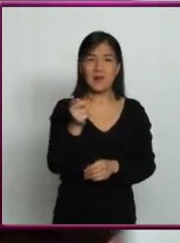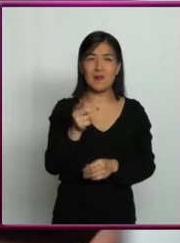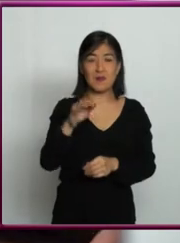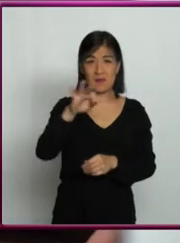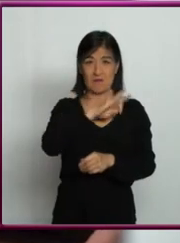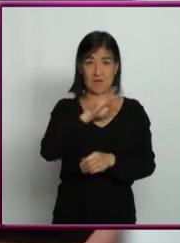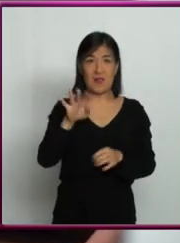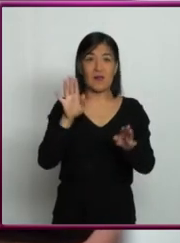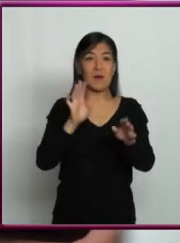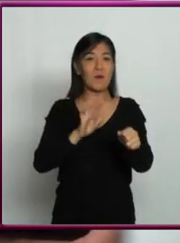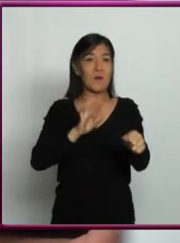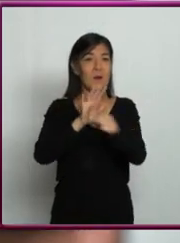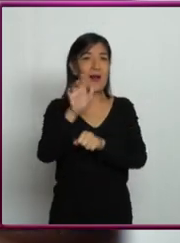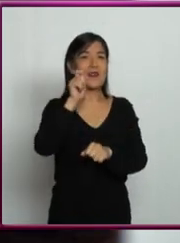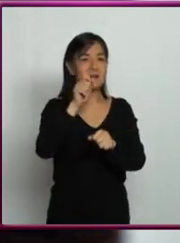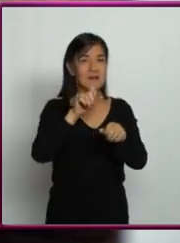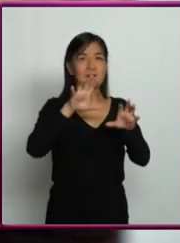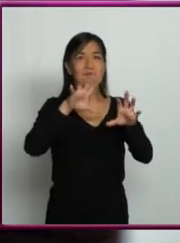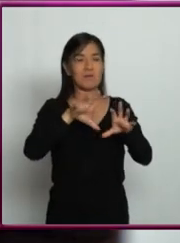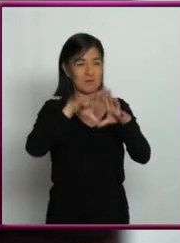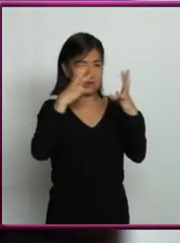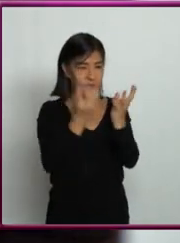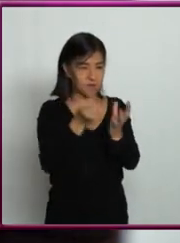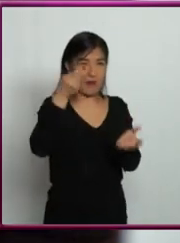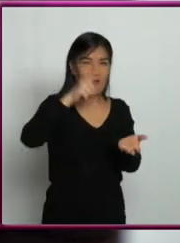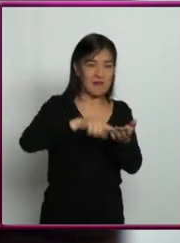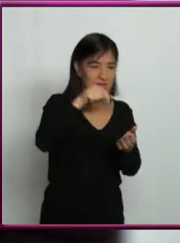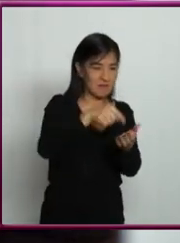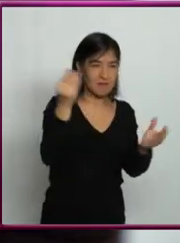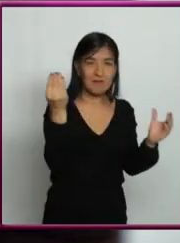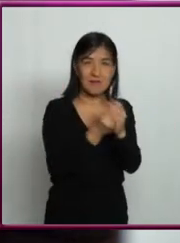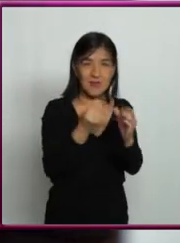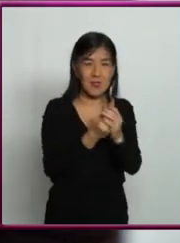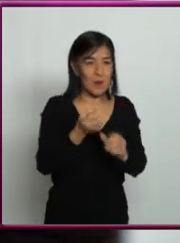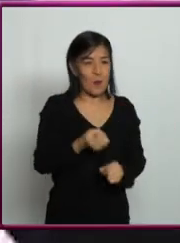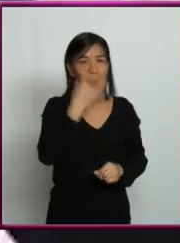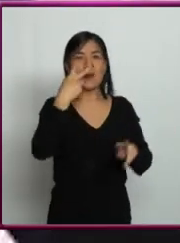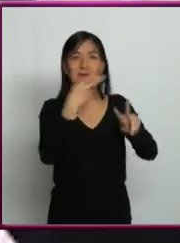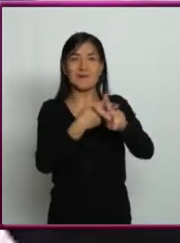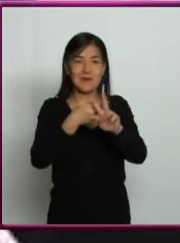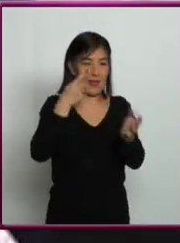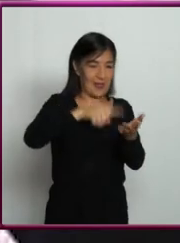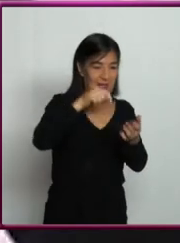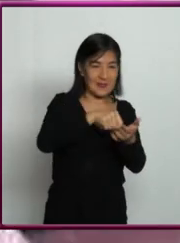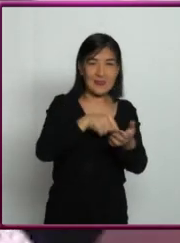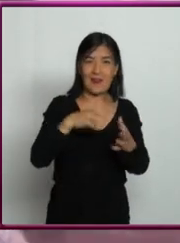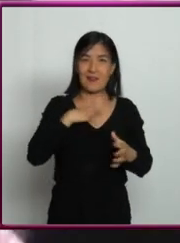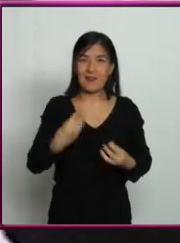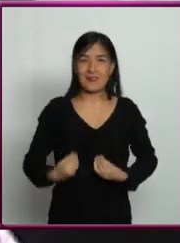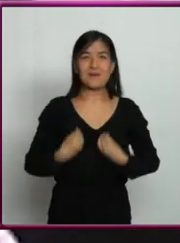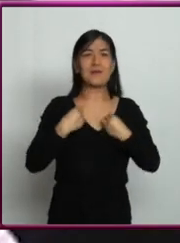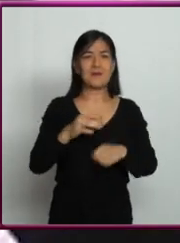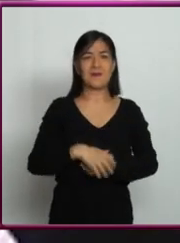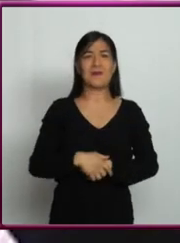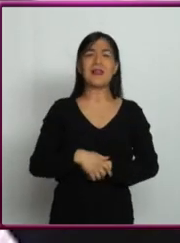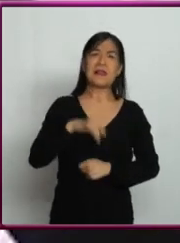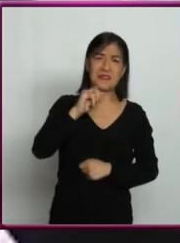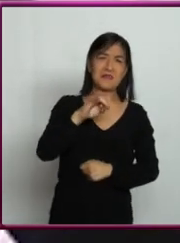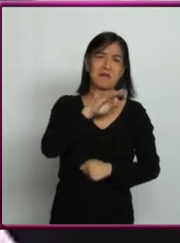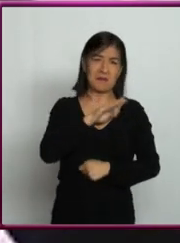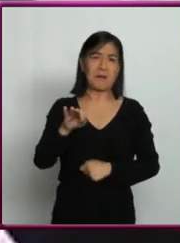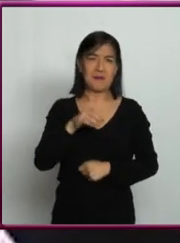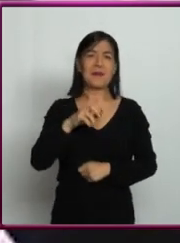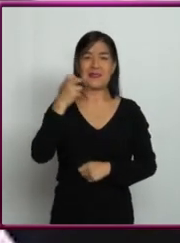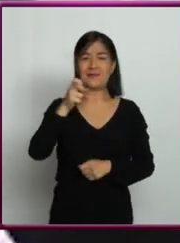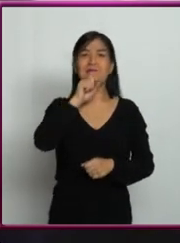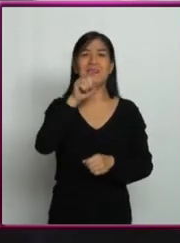la masa de un agujero negro y el número de estrellas que orbitan alrededor de él? Se puede, sí. Igual con las masas de las